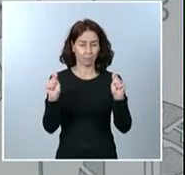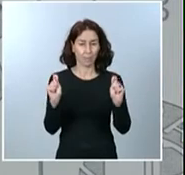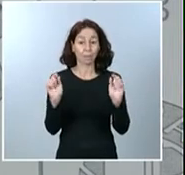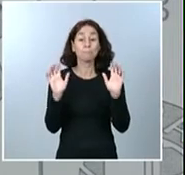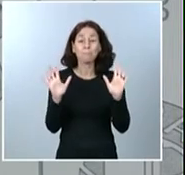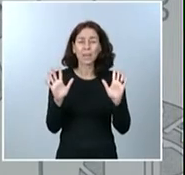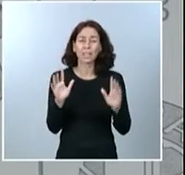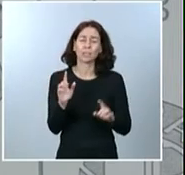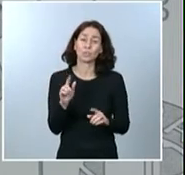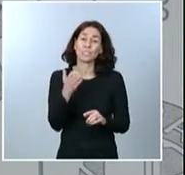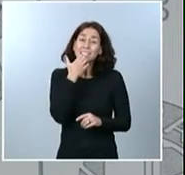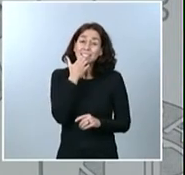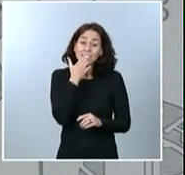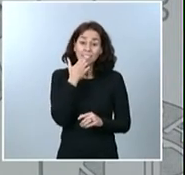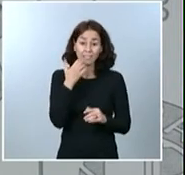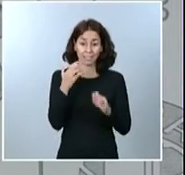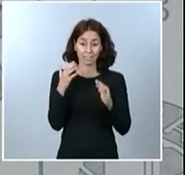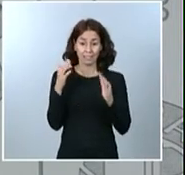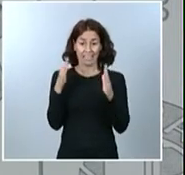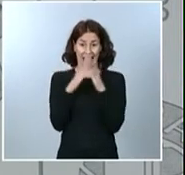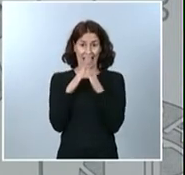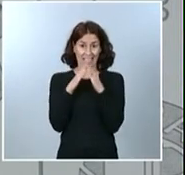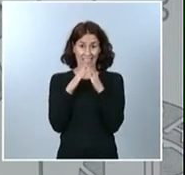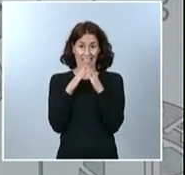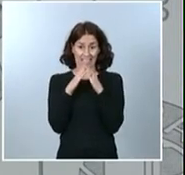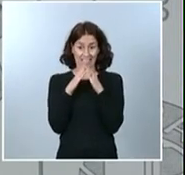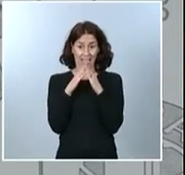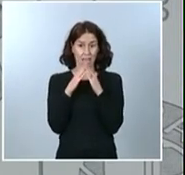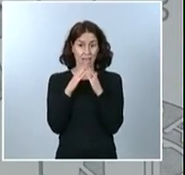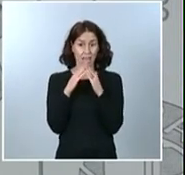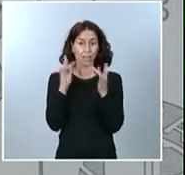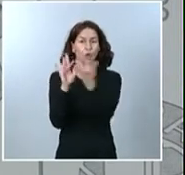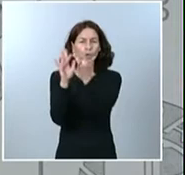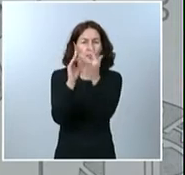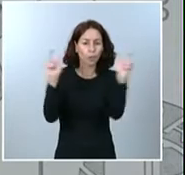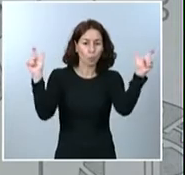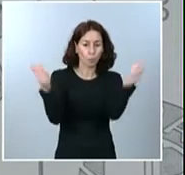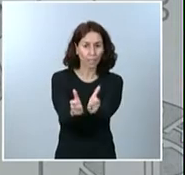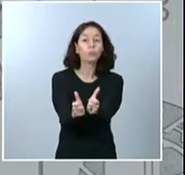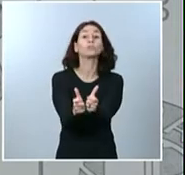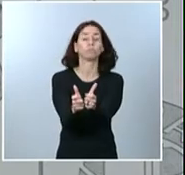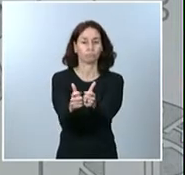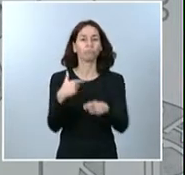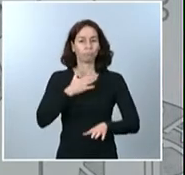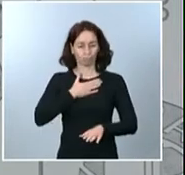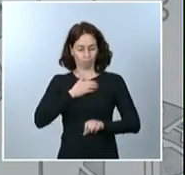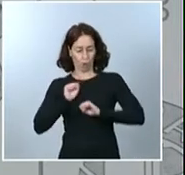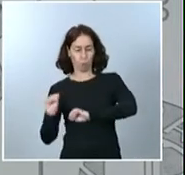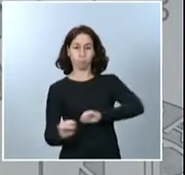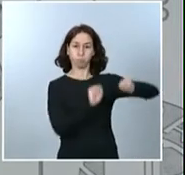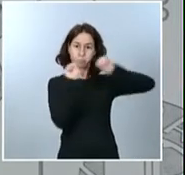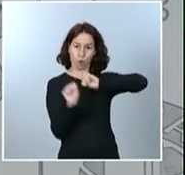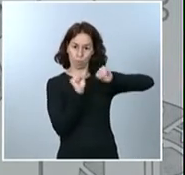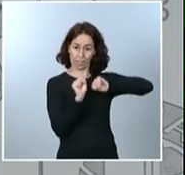y menos contactos tengamos, más protegidos estaremos y más protegeremos a nuestros seres queridos y también a la